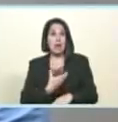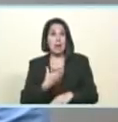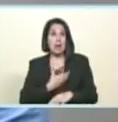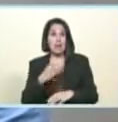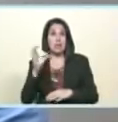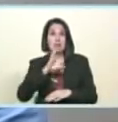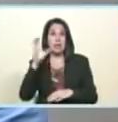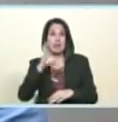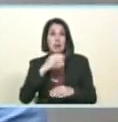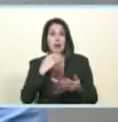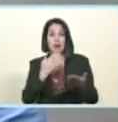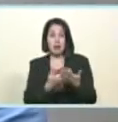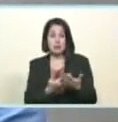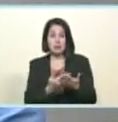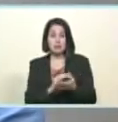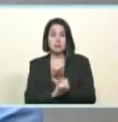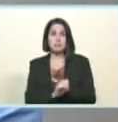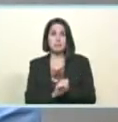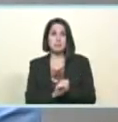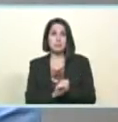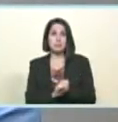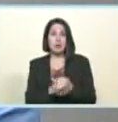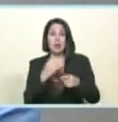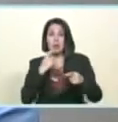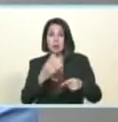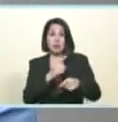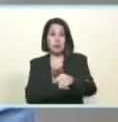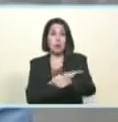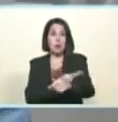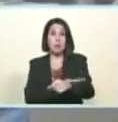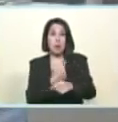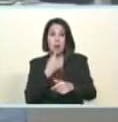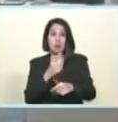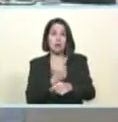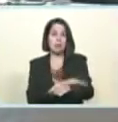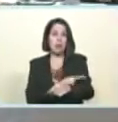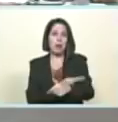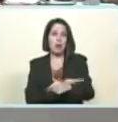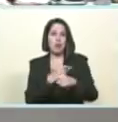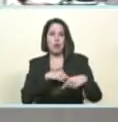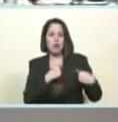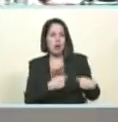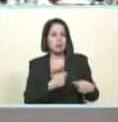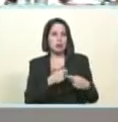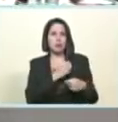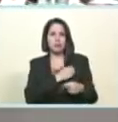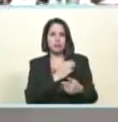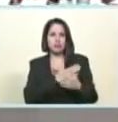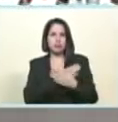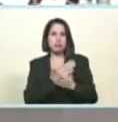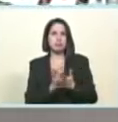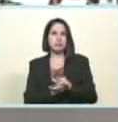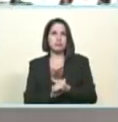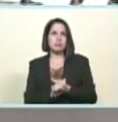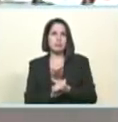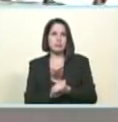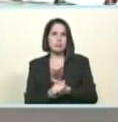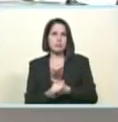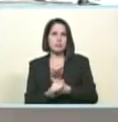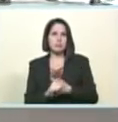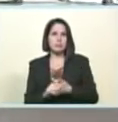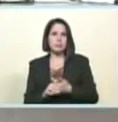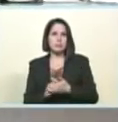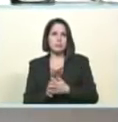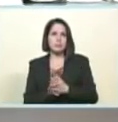contra la guarimba en las elecciones te felicito Jorge te agradezco Jorge y